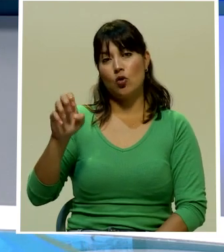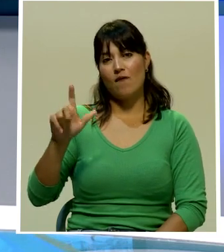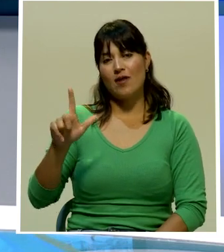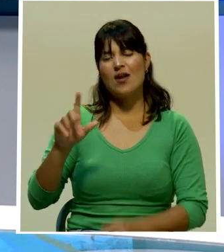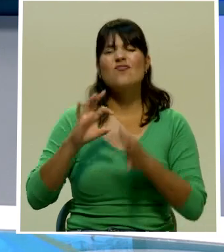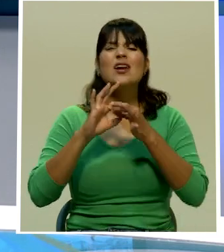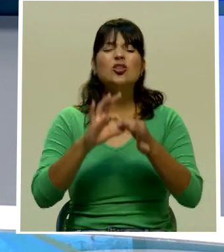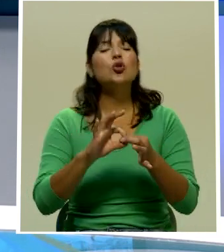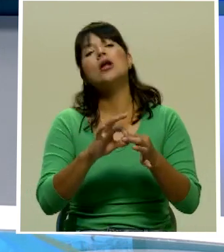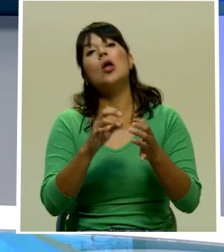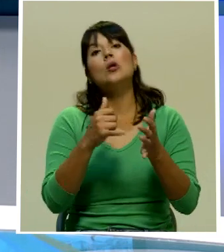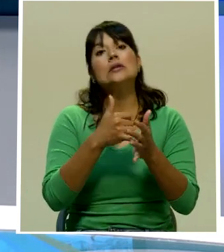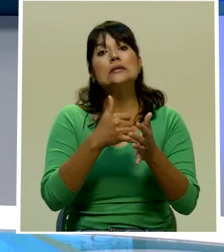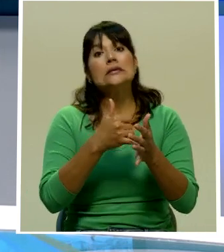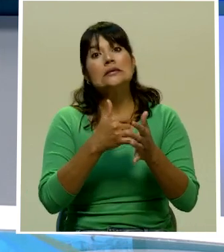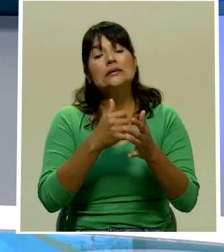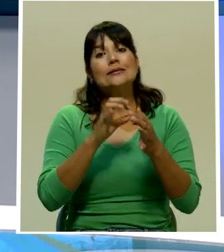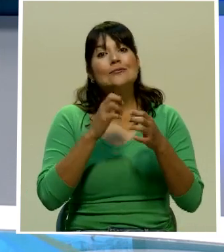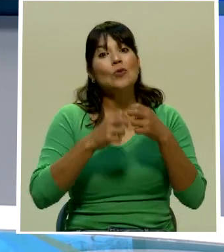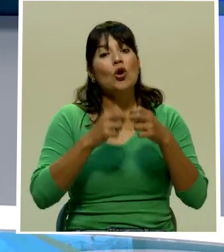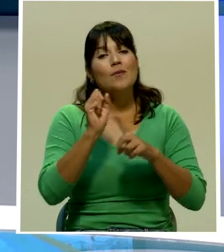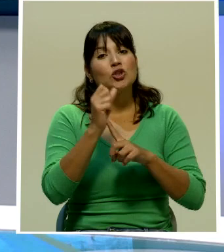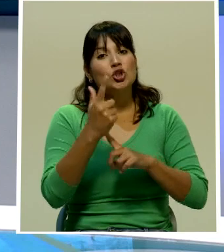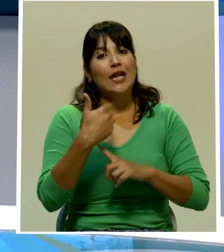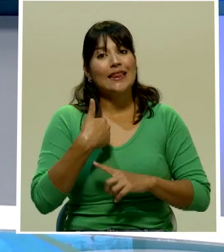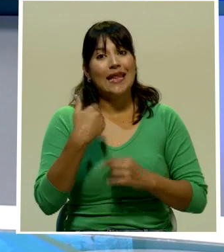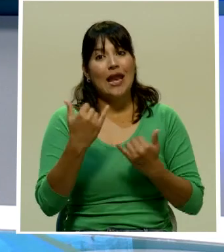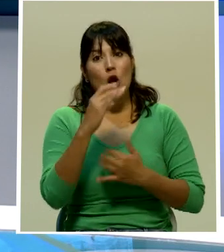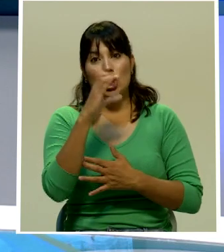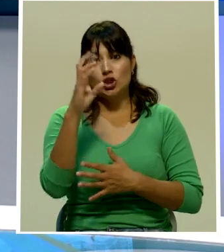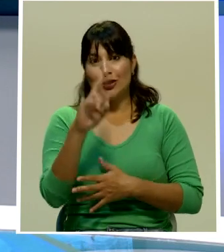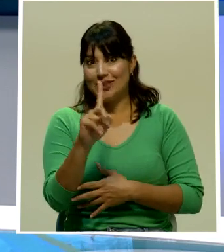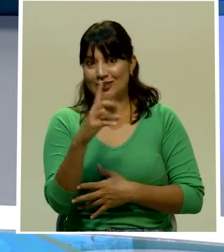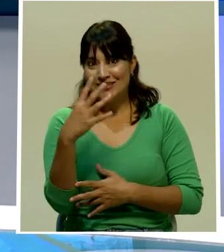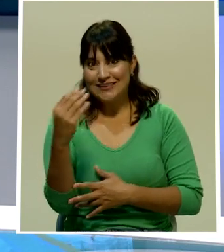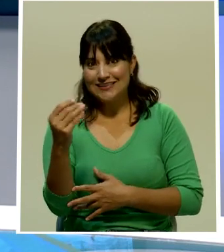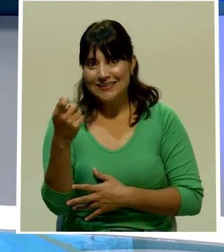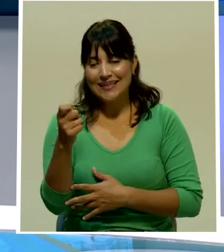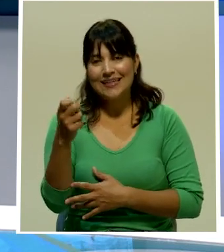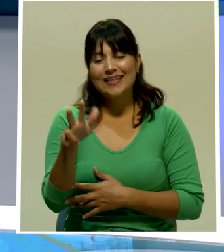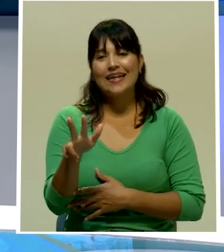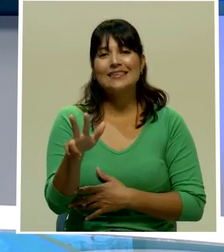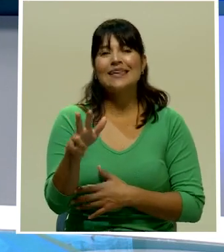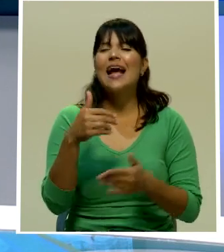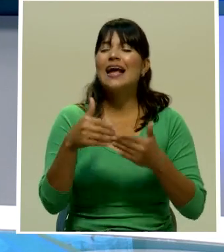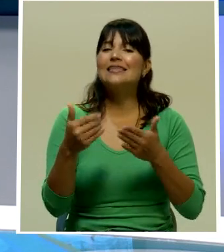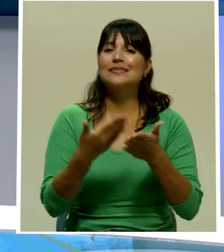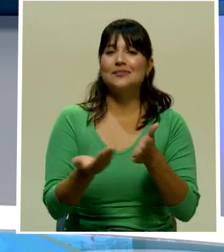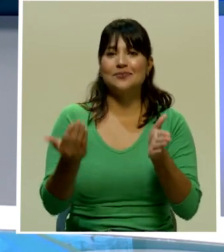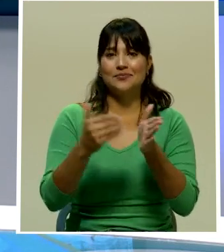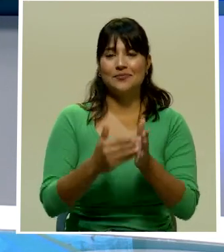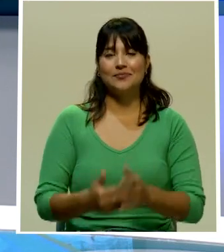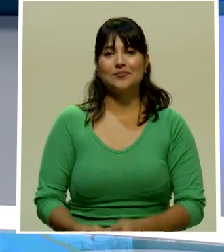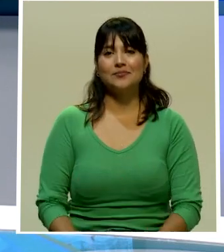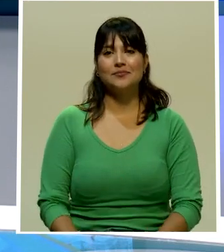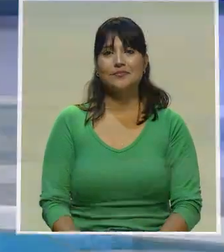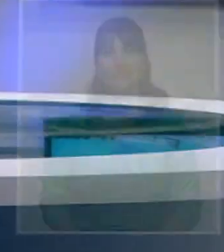social que vive el país No se mueva de la señal de Canal 13 que ya volvemos